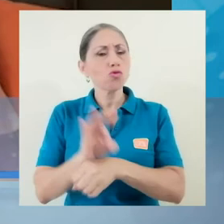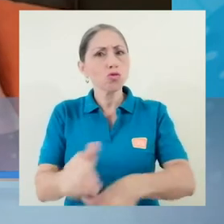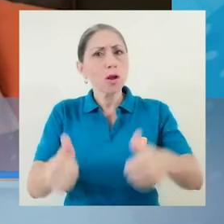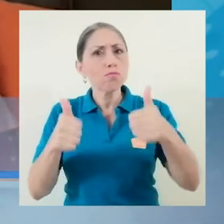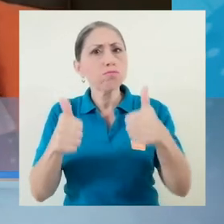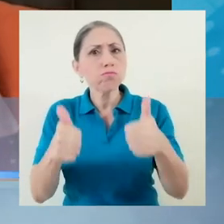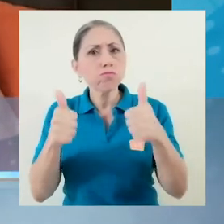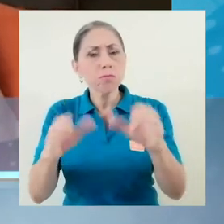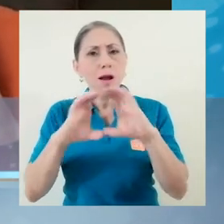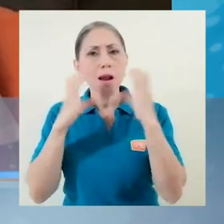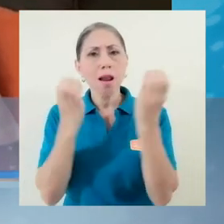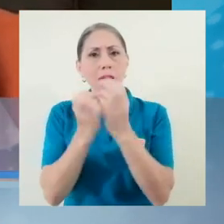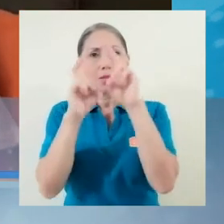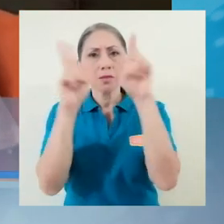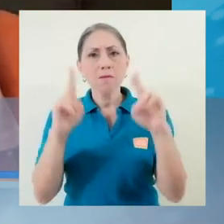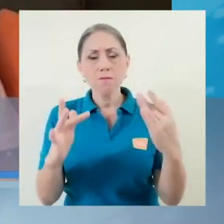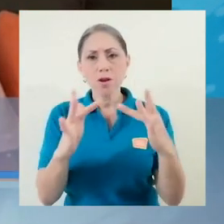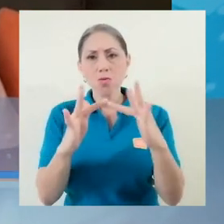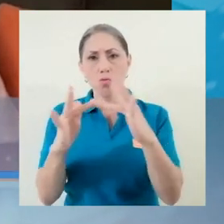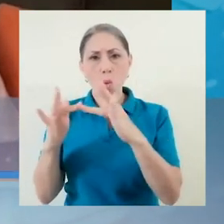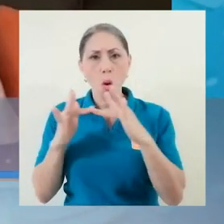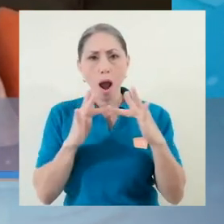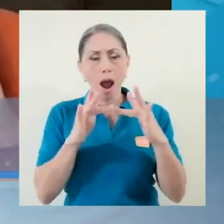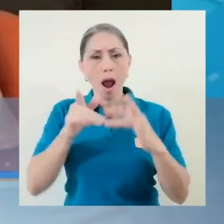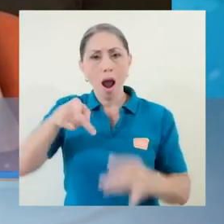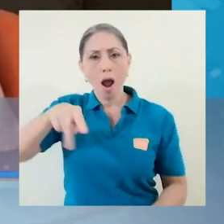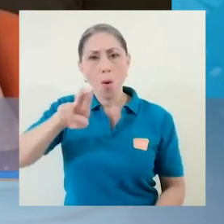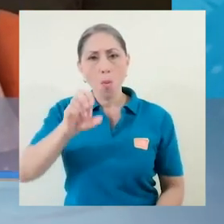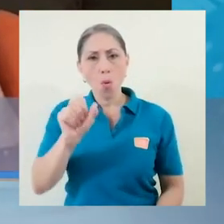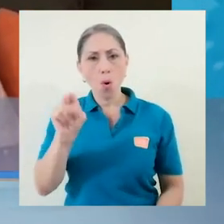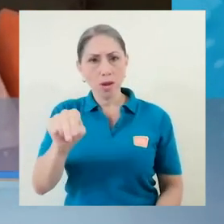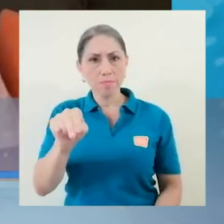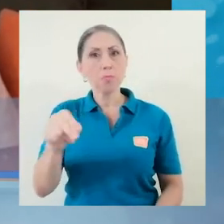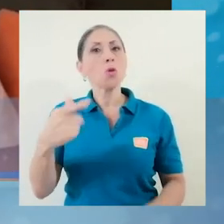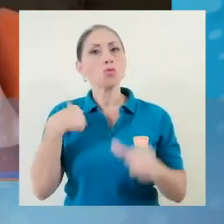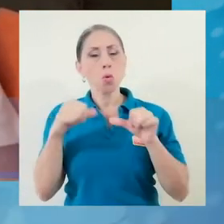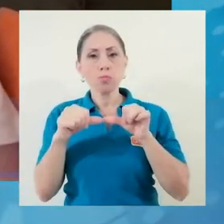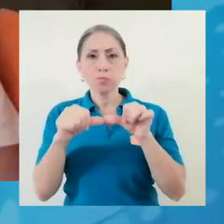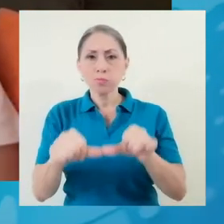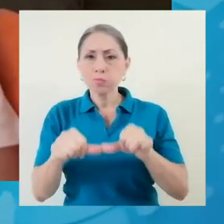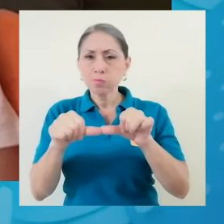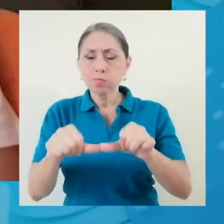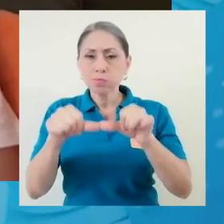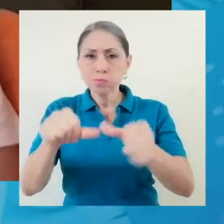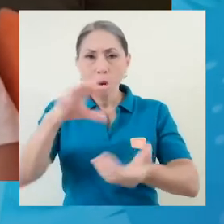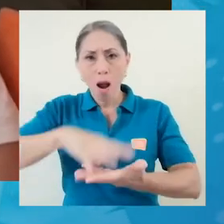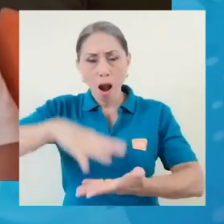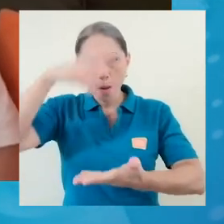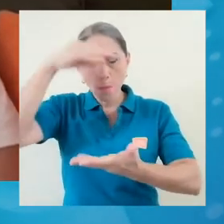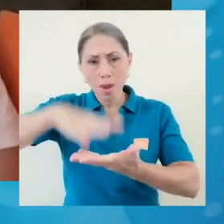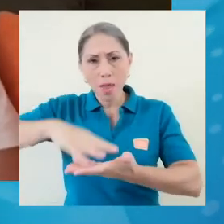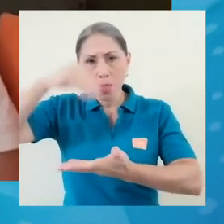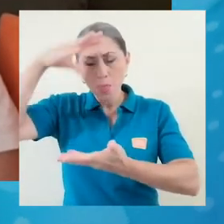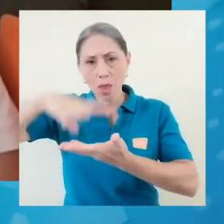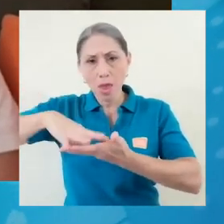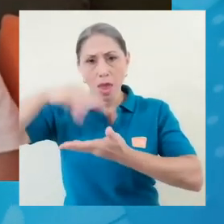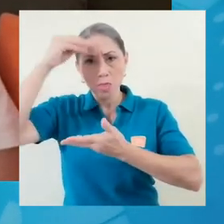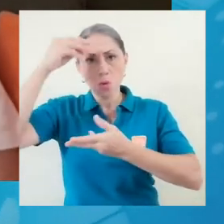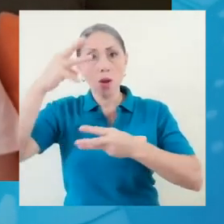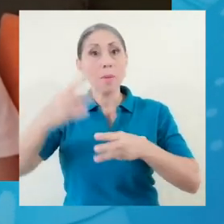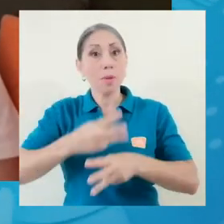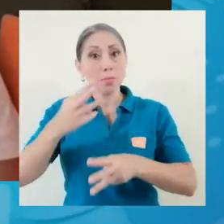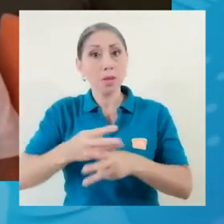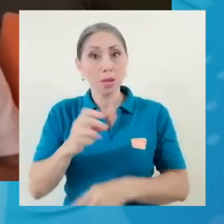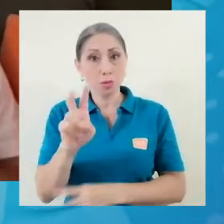las clases virtuales de Pro-In que he seguido aprendiendo en el curso de Matemáticas II